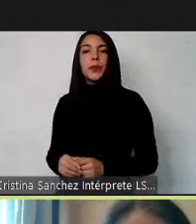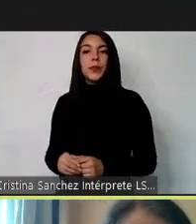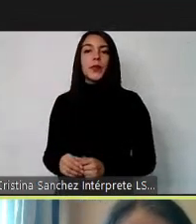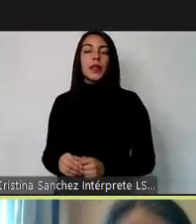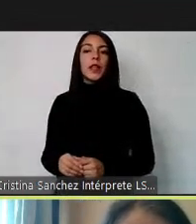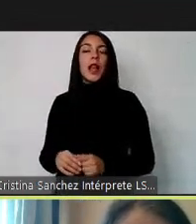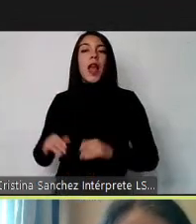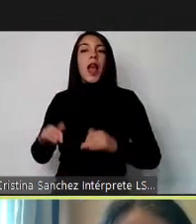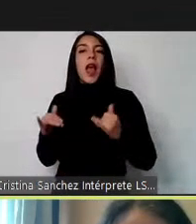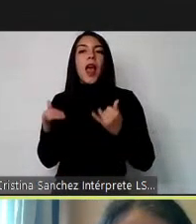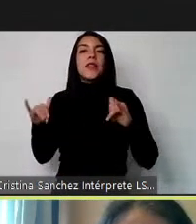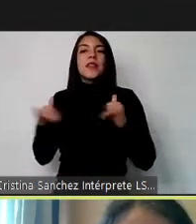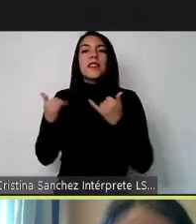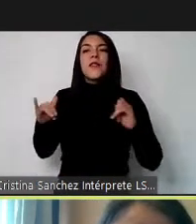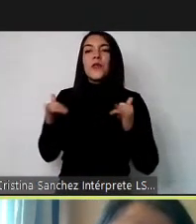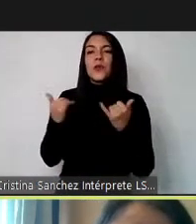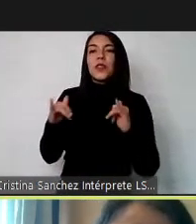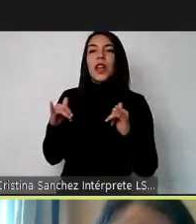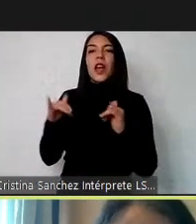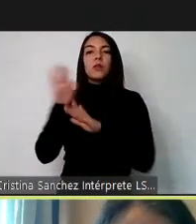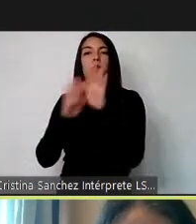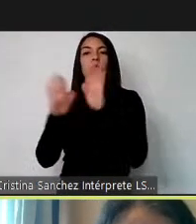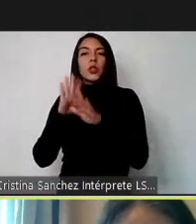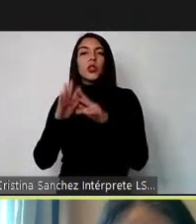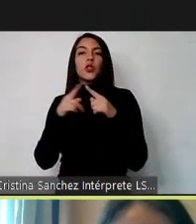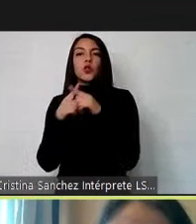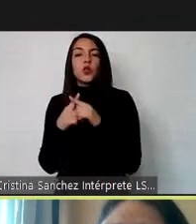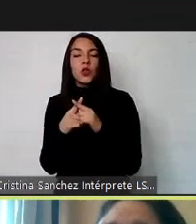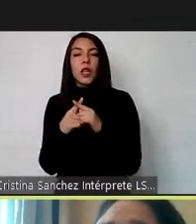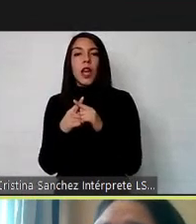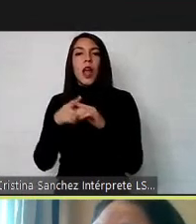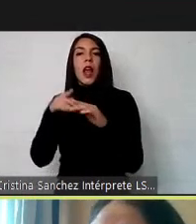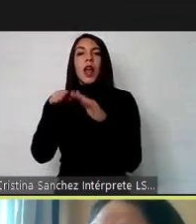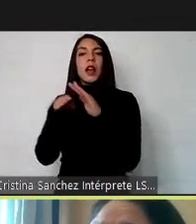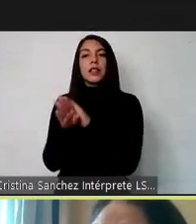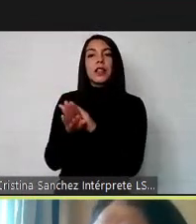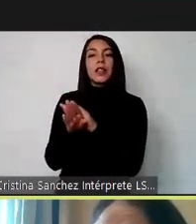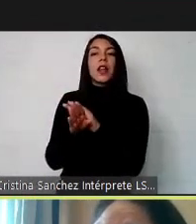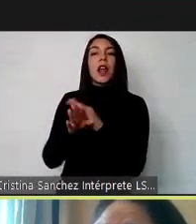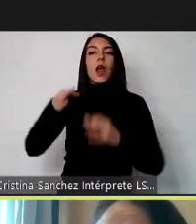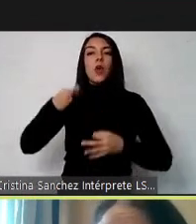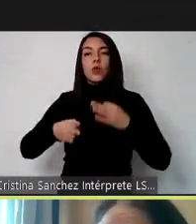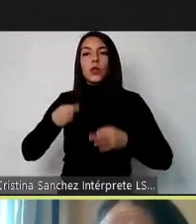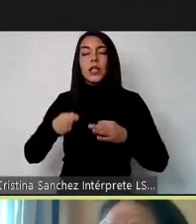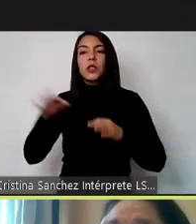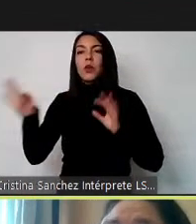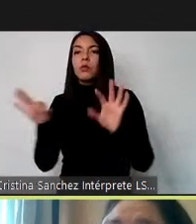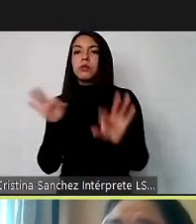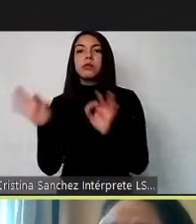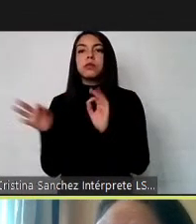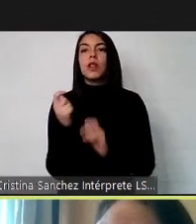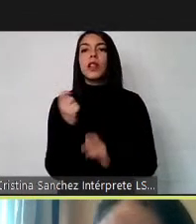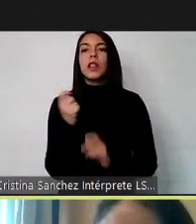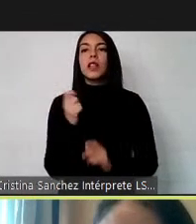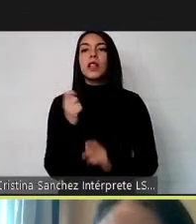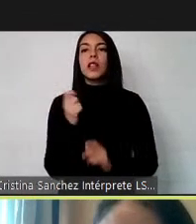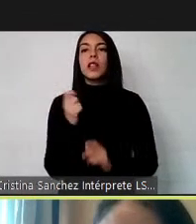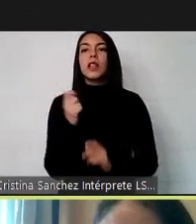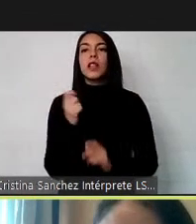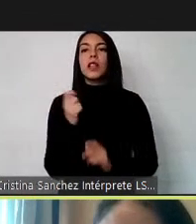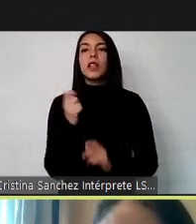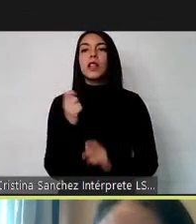disfrutar de protección social, a acceder a la justicia, a escoger tratamiento médico, al respeto a su